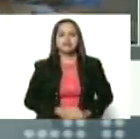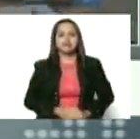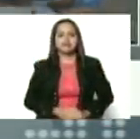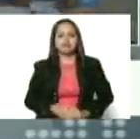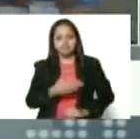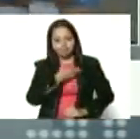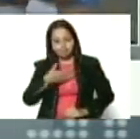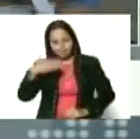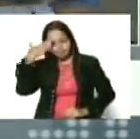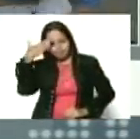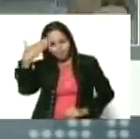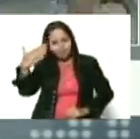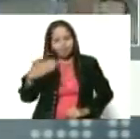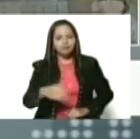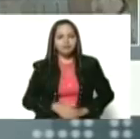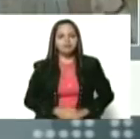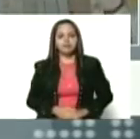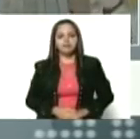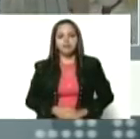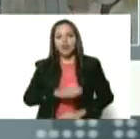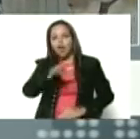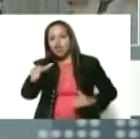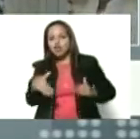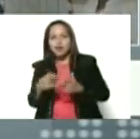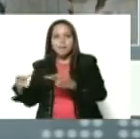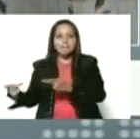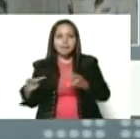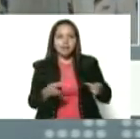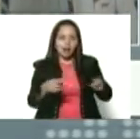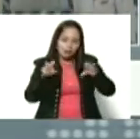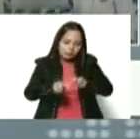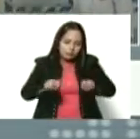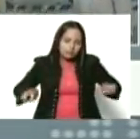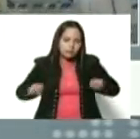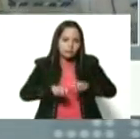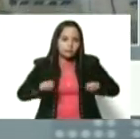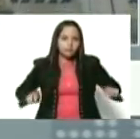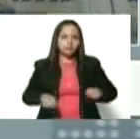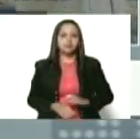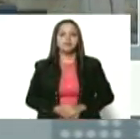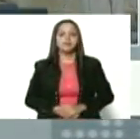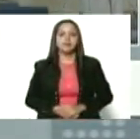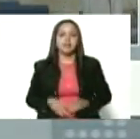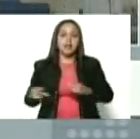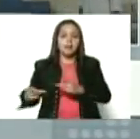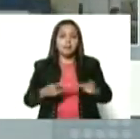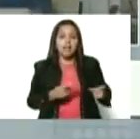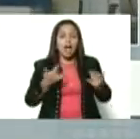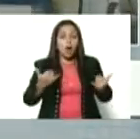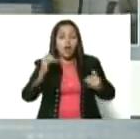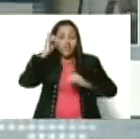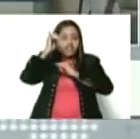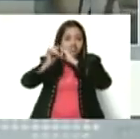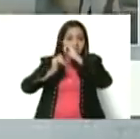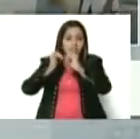saludar a todas las invitadas, las invitadas de bioconferencia, ya están.